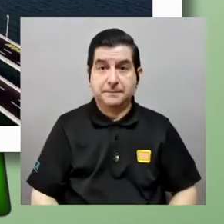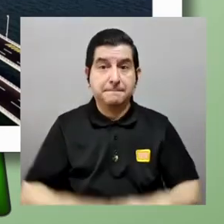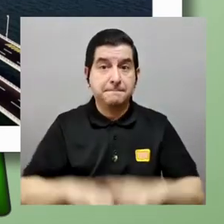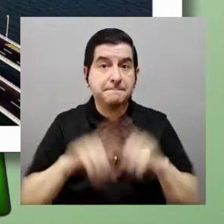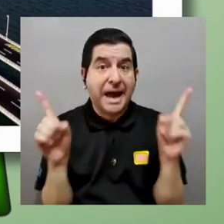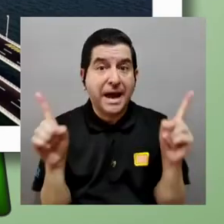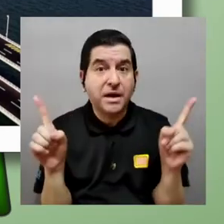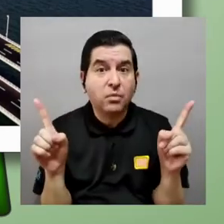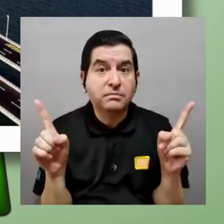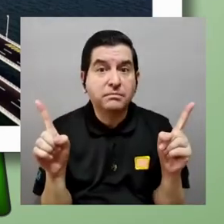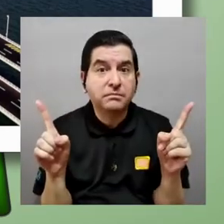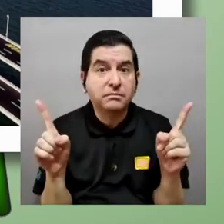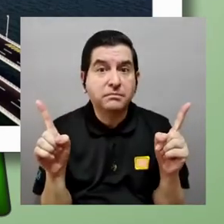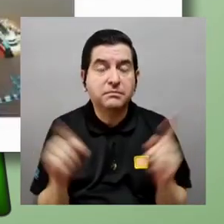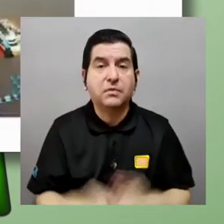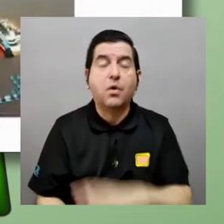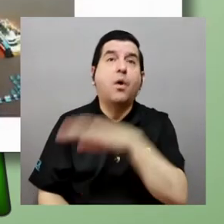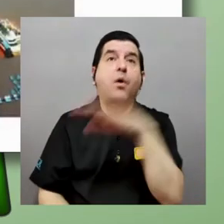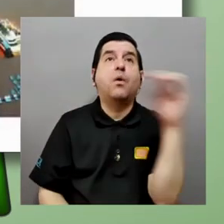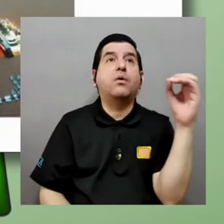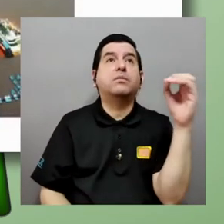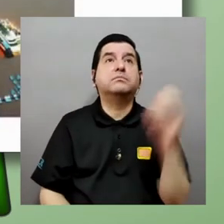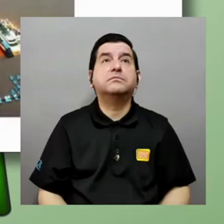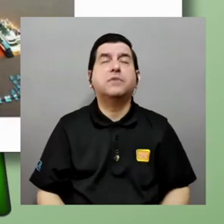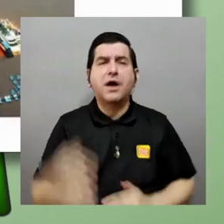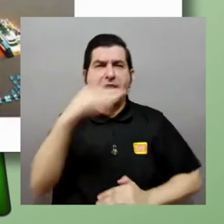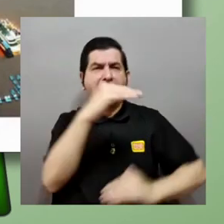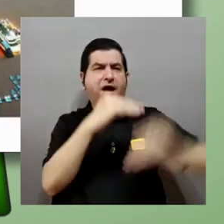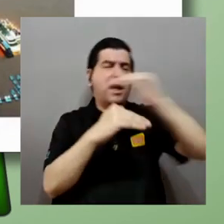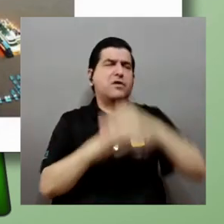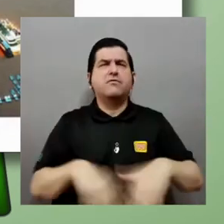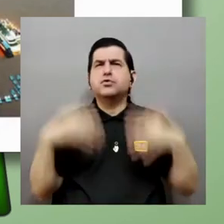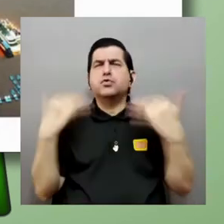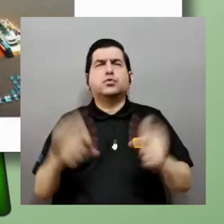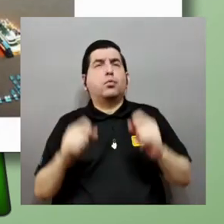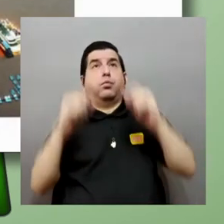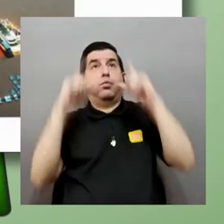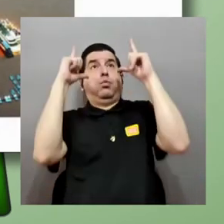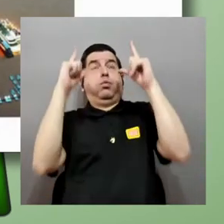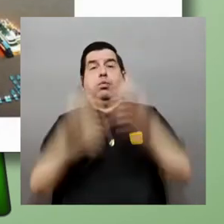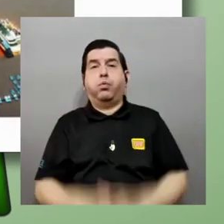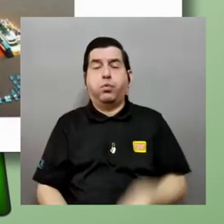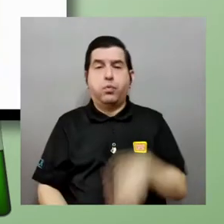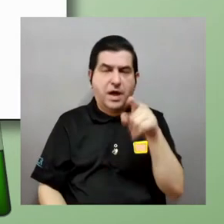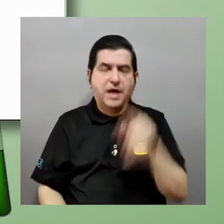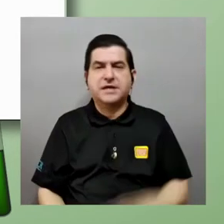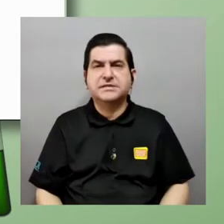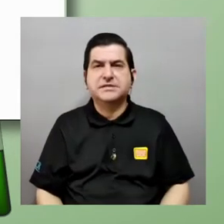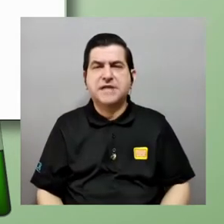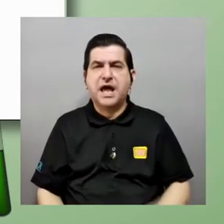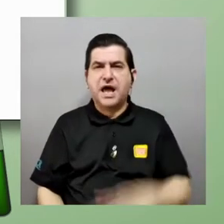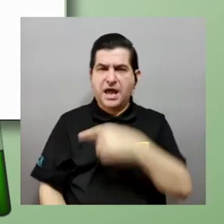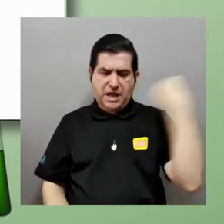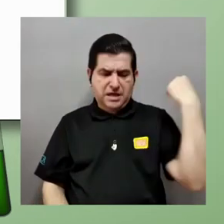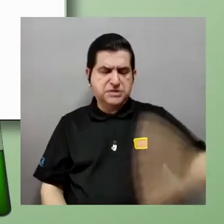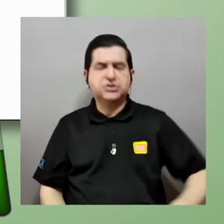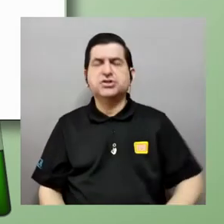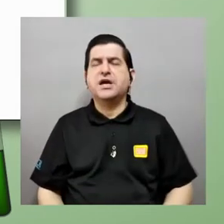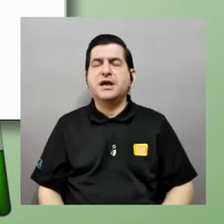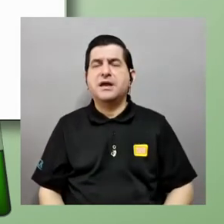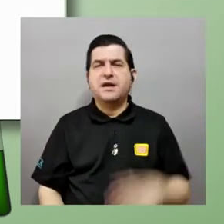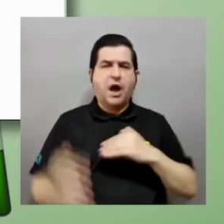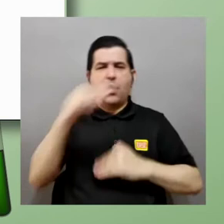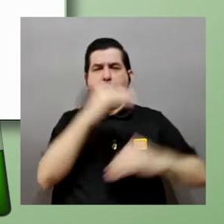únicos pero o estos edificios impresionantes ¿Verdad? este es el edificio cristal ahí en China